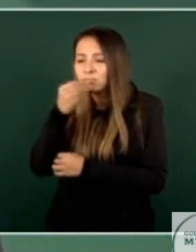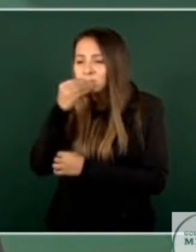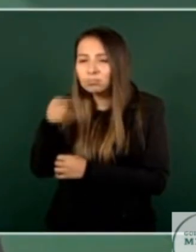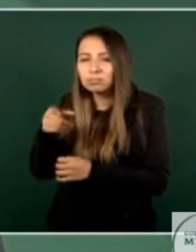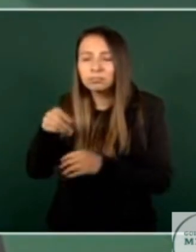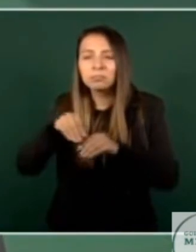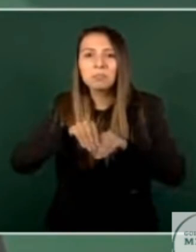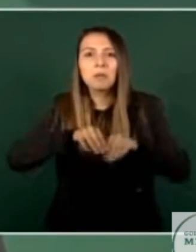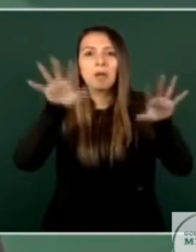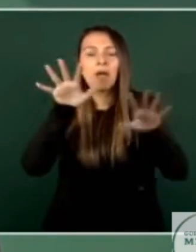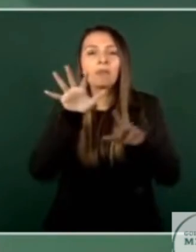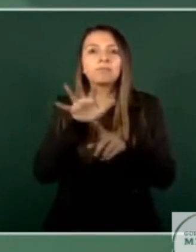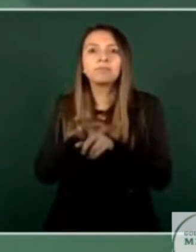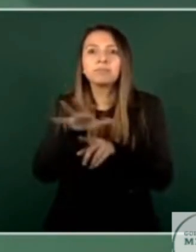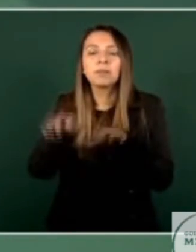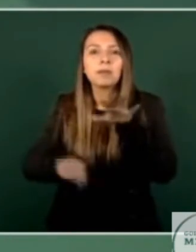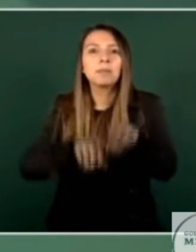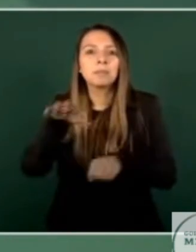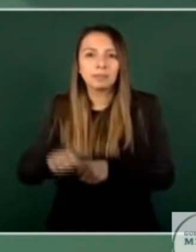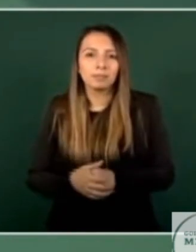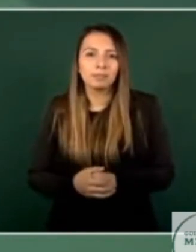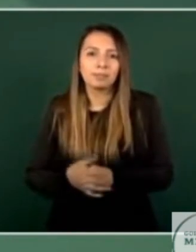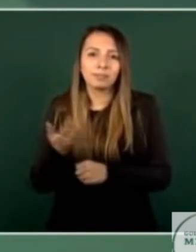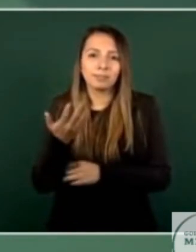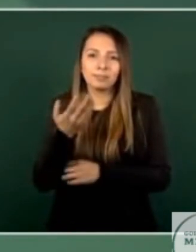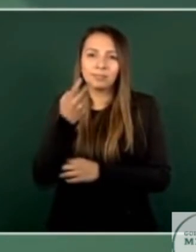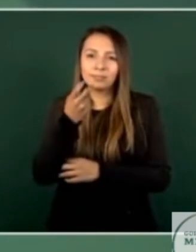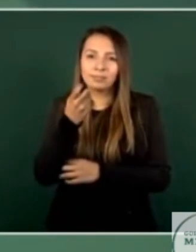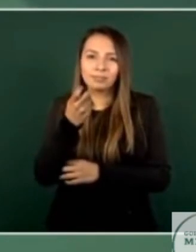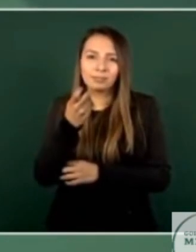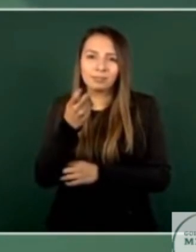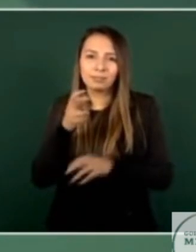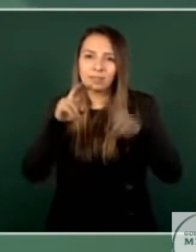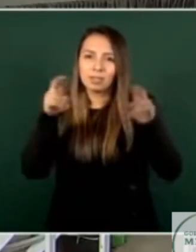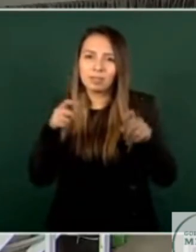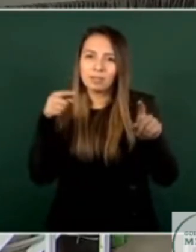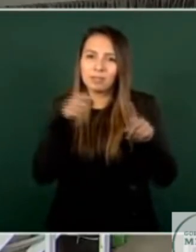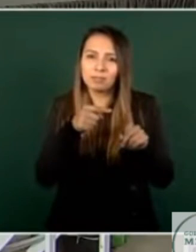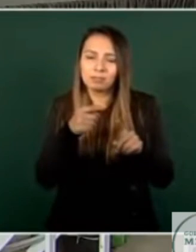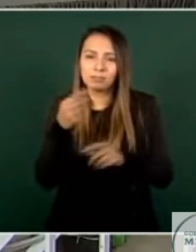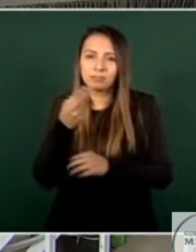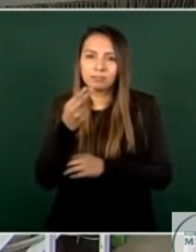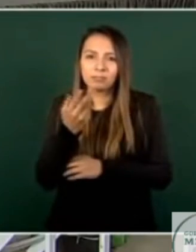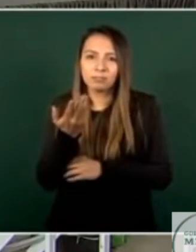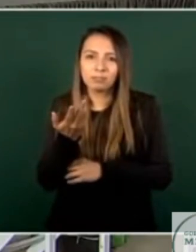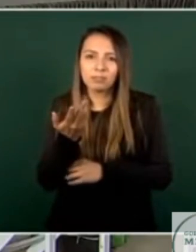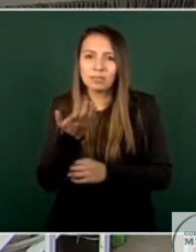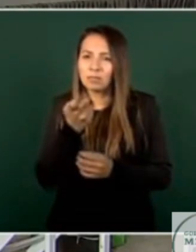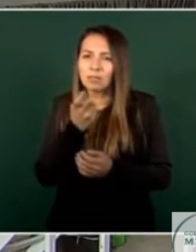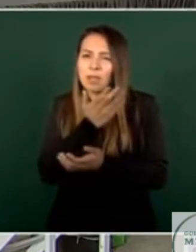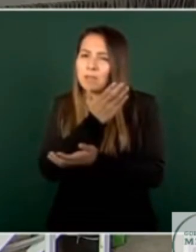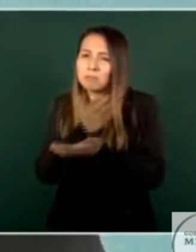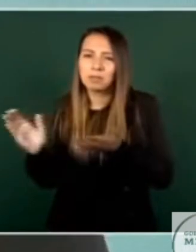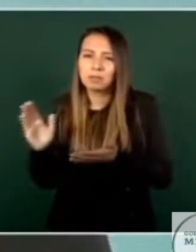entonces si es un tema importante no tiene nada que ver con el ejercicio de la libertad